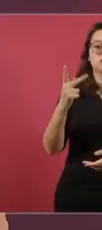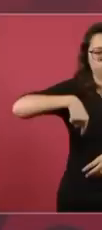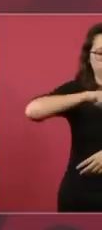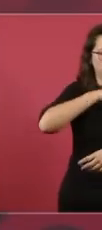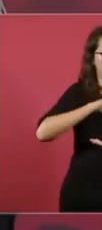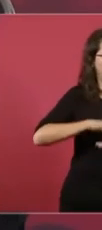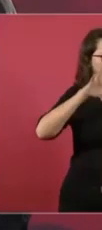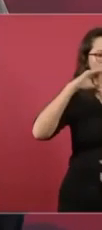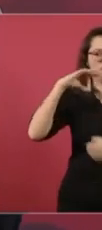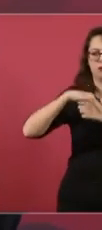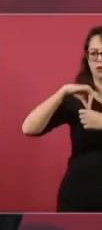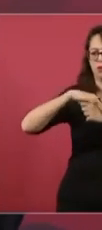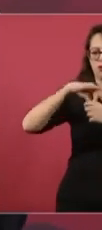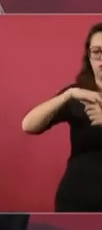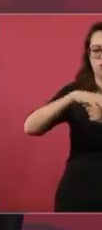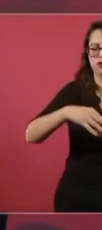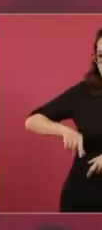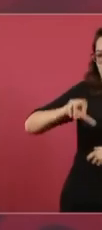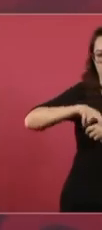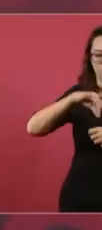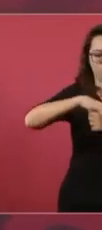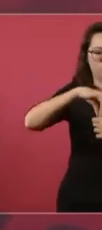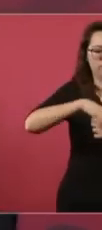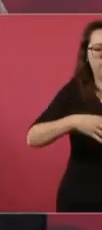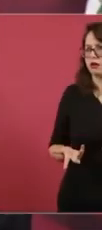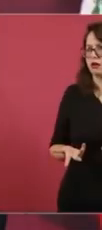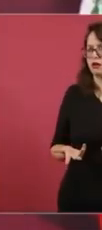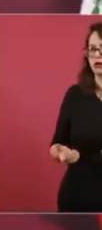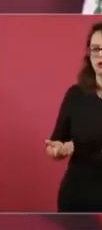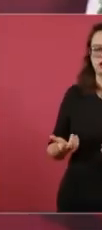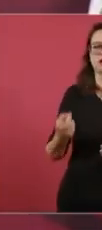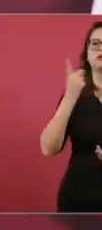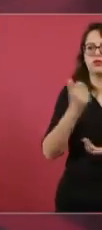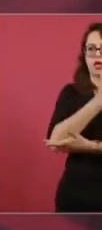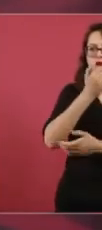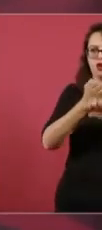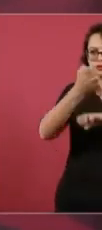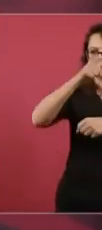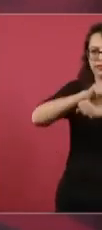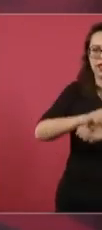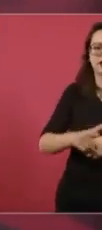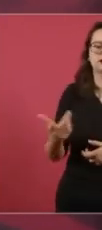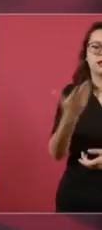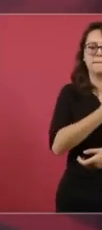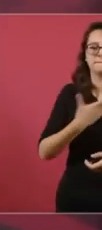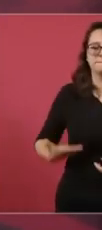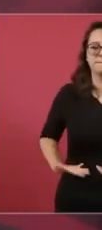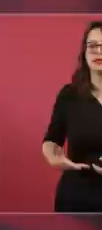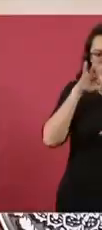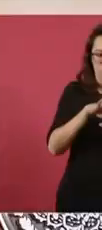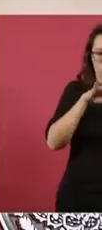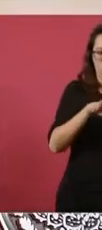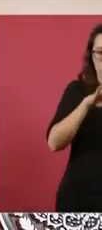electos. Así como voy a elegir al gobernador, así como voy a elegir al diputado local, así como voy a elegir al presidente de la